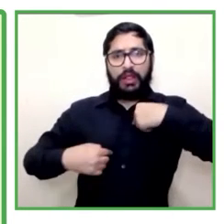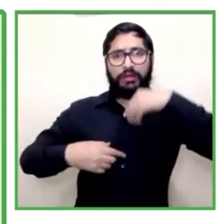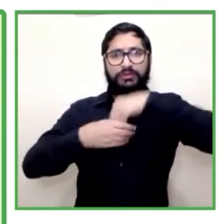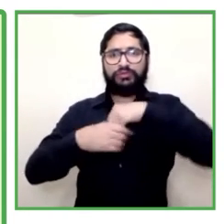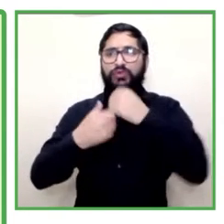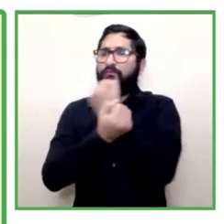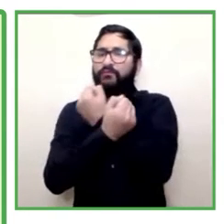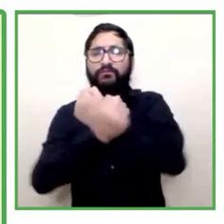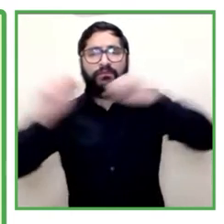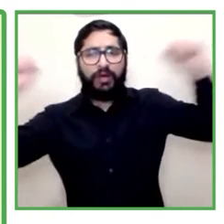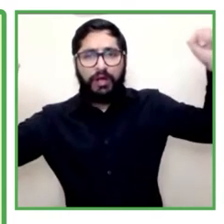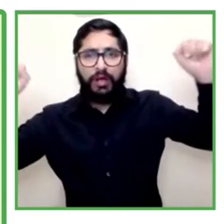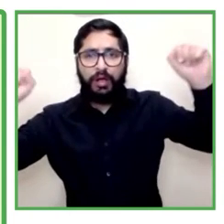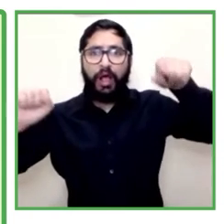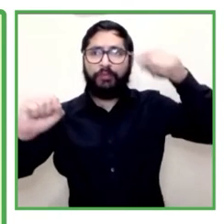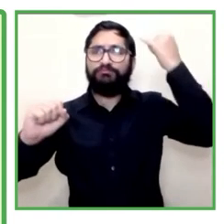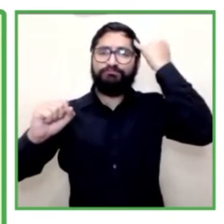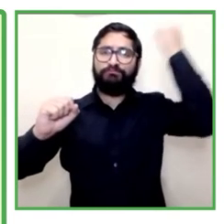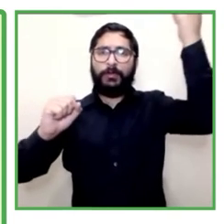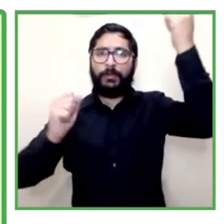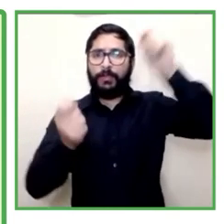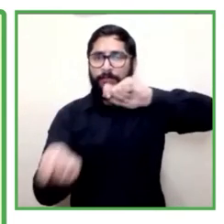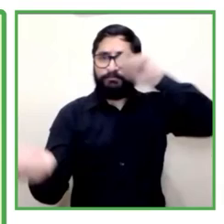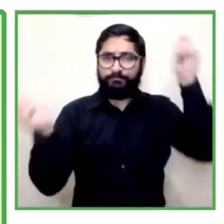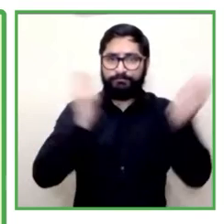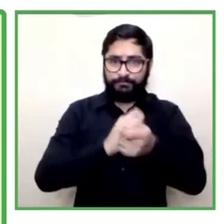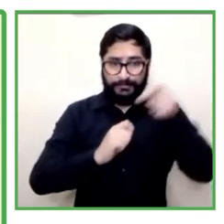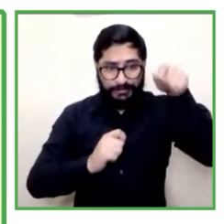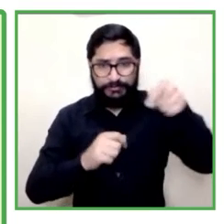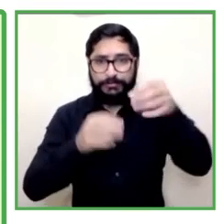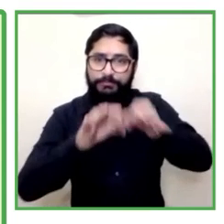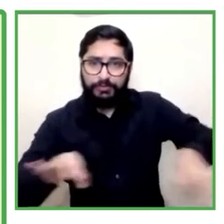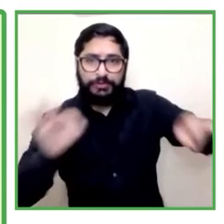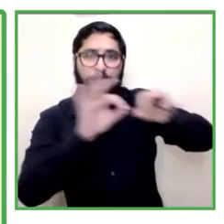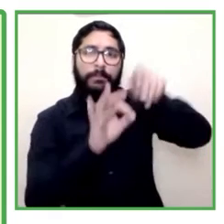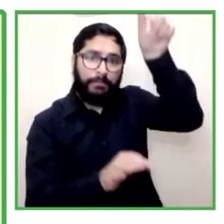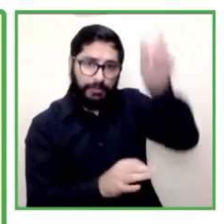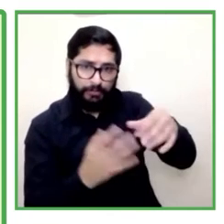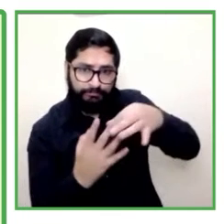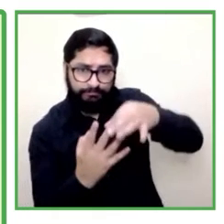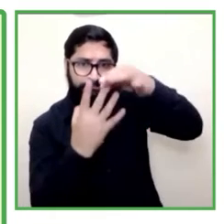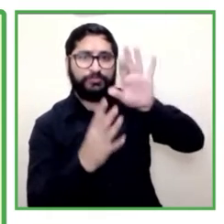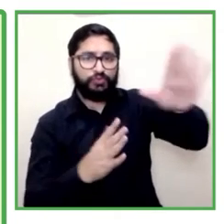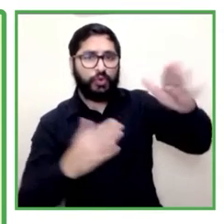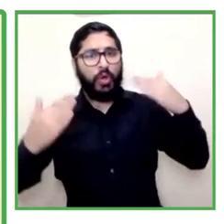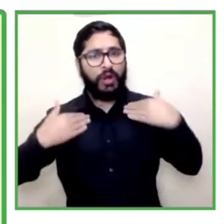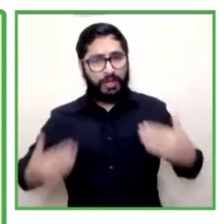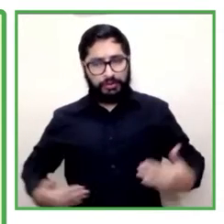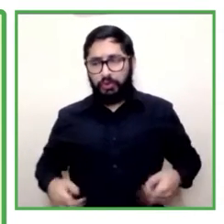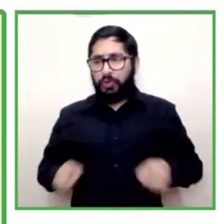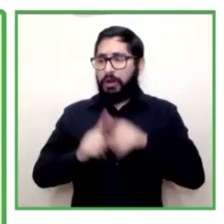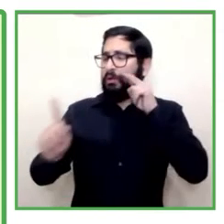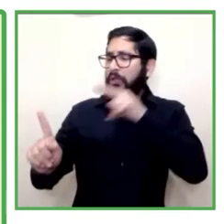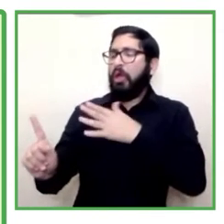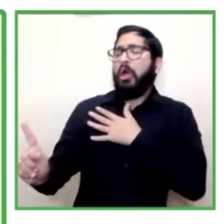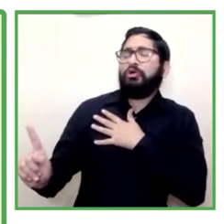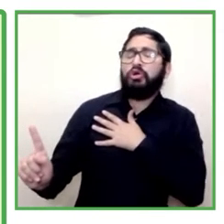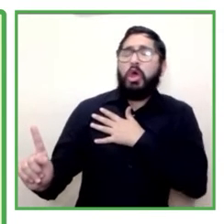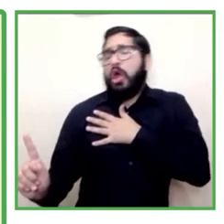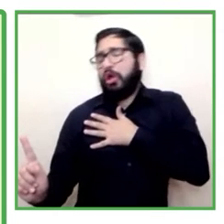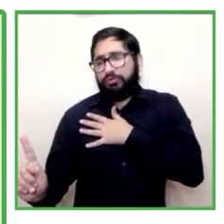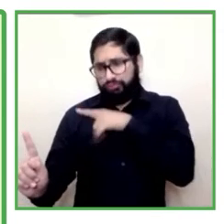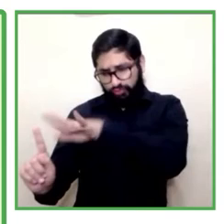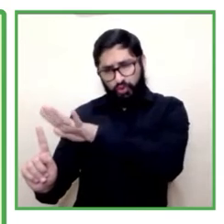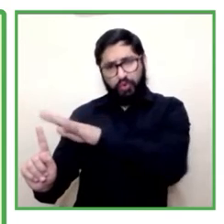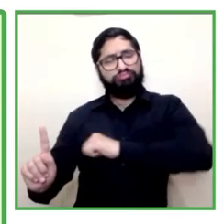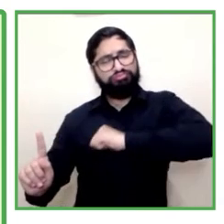las personas son sujetos de derechos, no son sujetos de tratamiento, no son sujetos de calidad y finalmente nosotros por lo menos nos hemos dado cuenta de eso